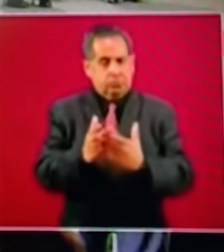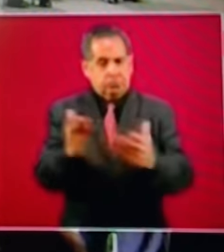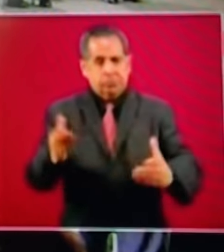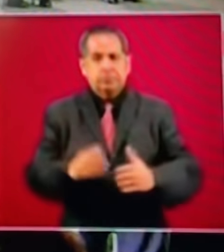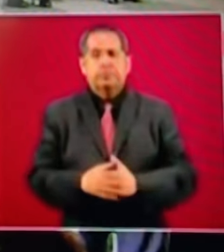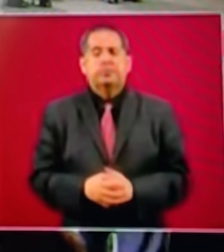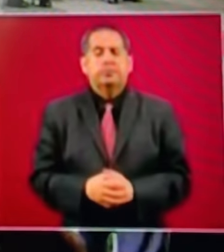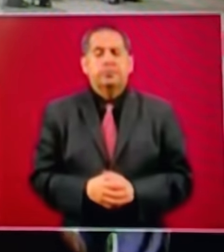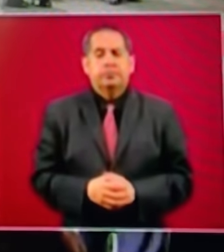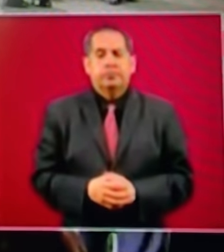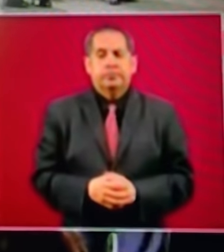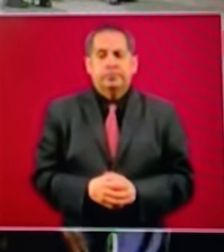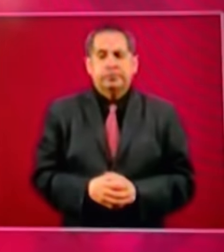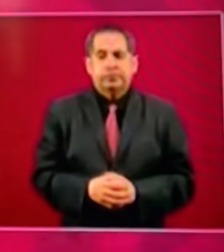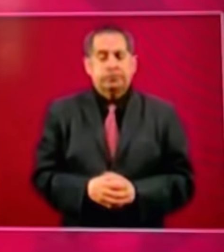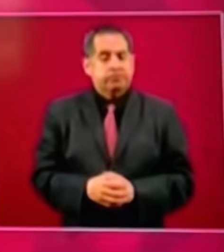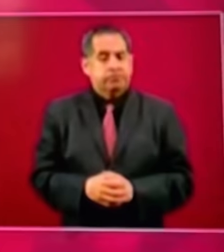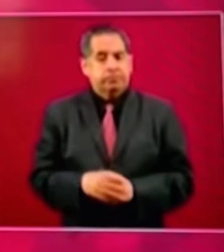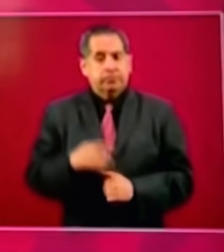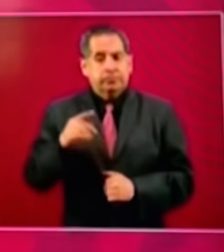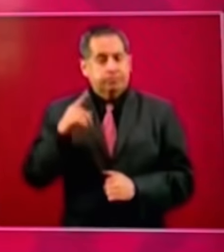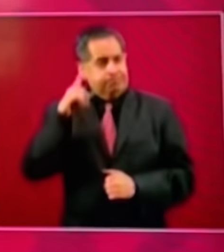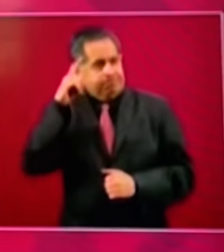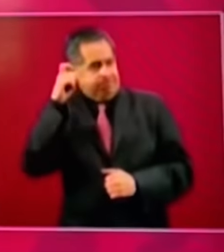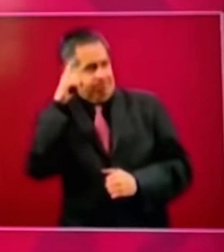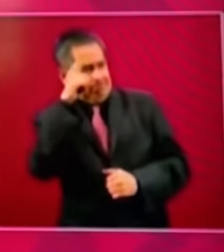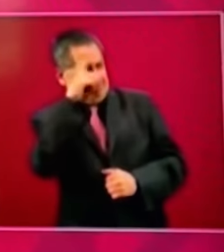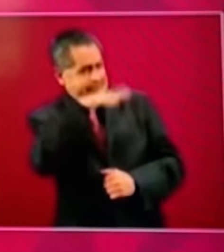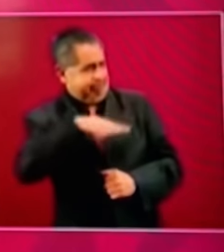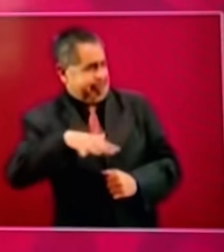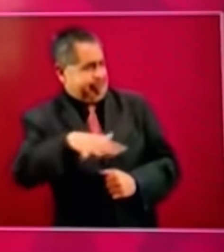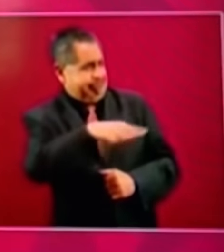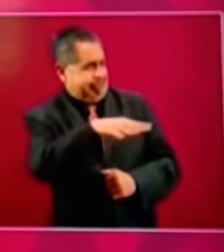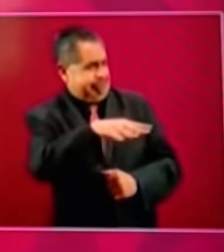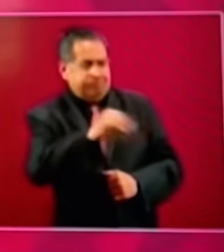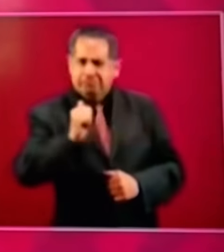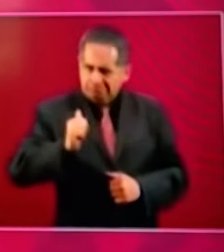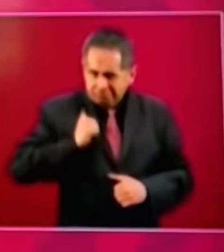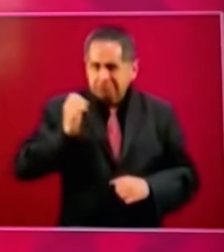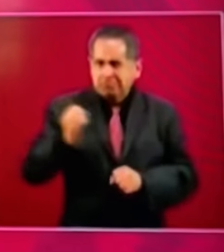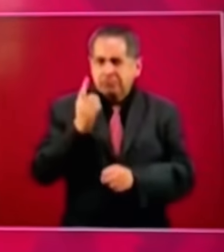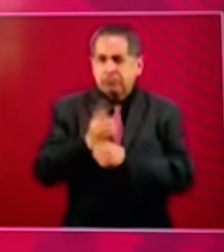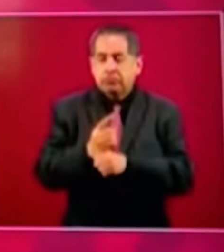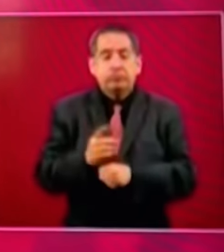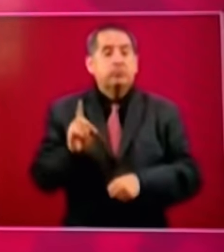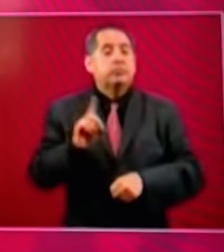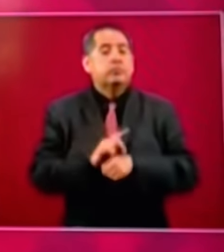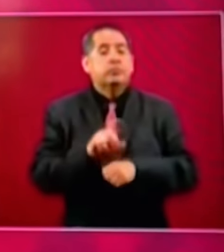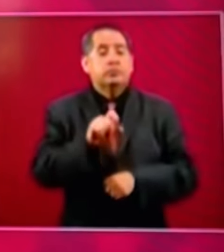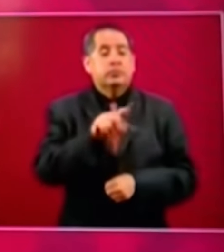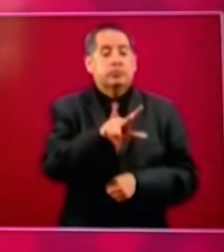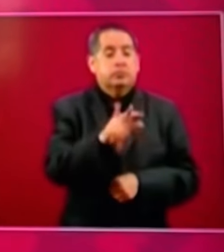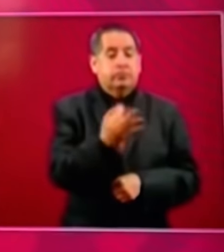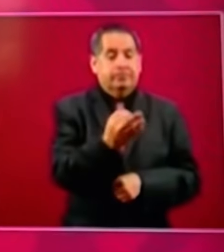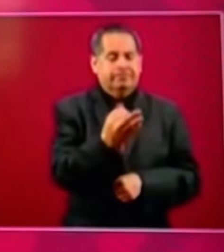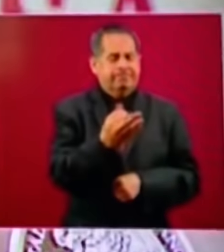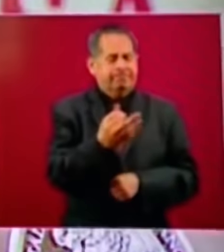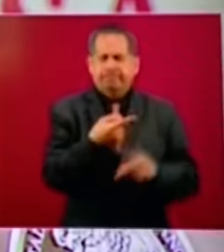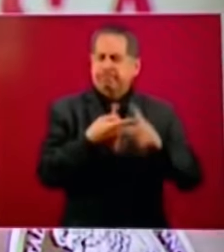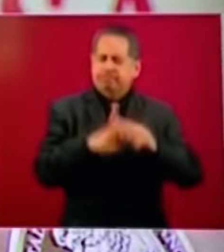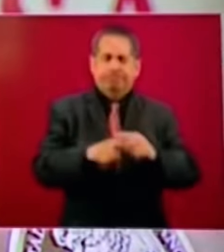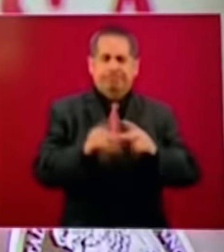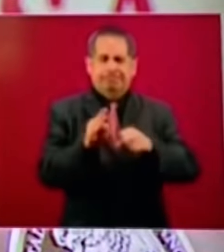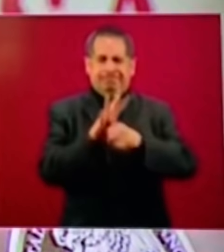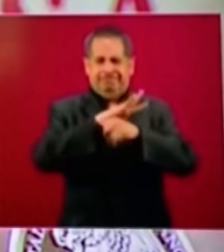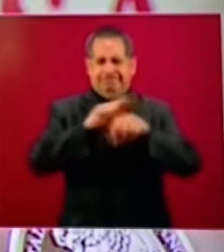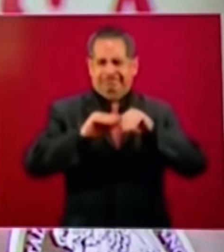los tiempos difíciles son también tiempos de oportunidad desde el 28 de febrero con la llegada del coronavirus de